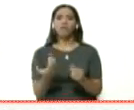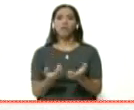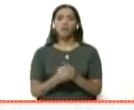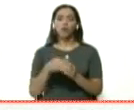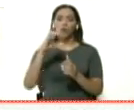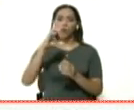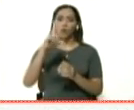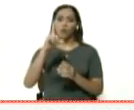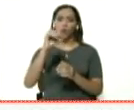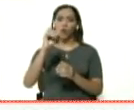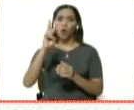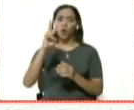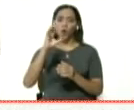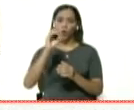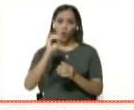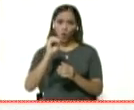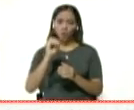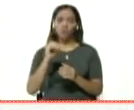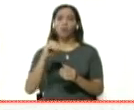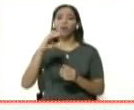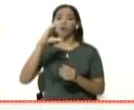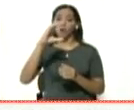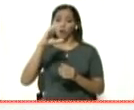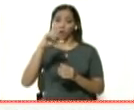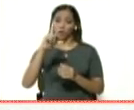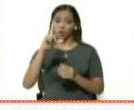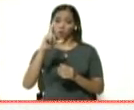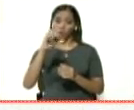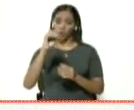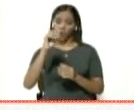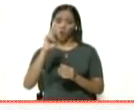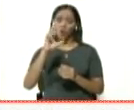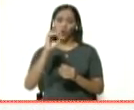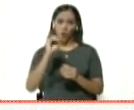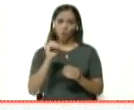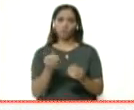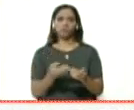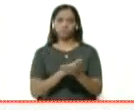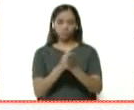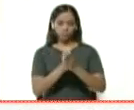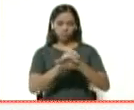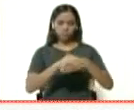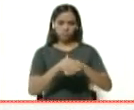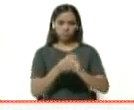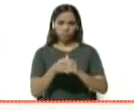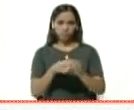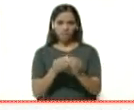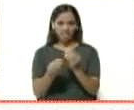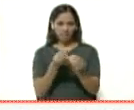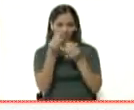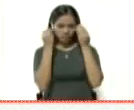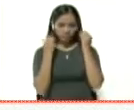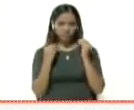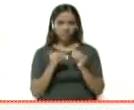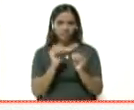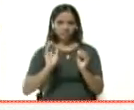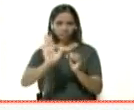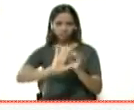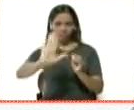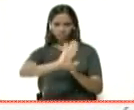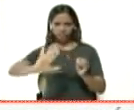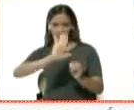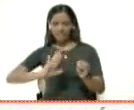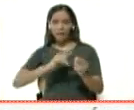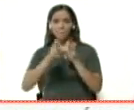cloro, que ha sido efectiva, es relativamente económica y efectiva, puede hacer la desinfección periódica del transporte público. En este